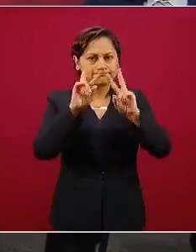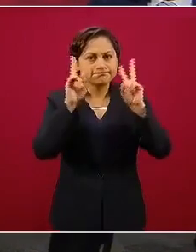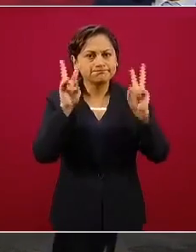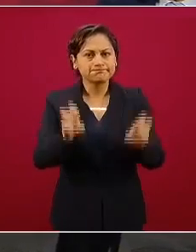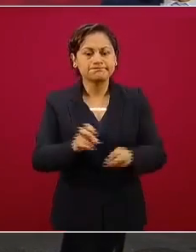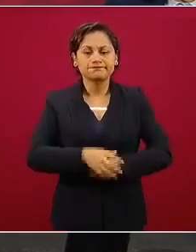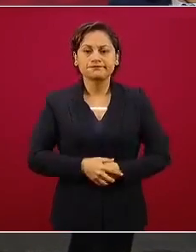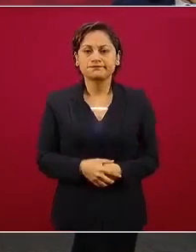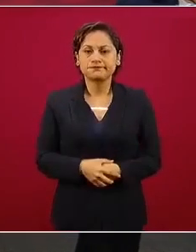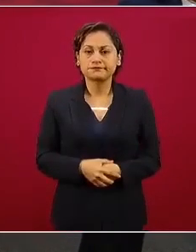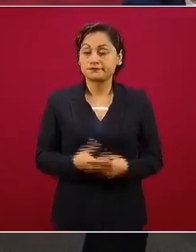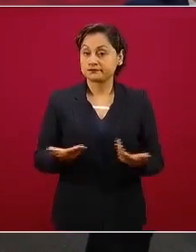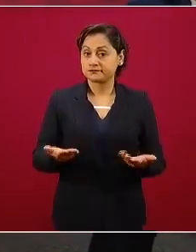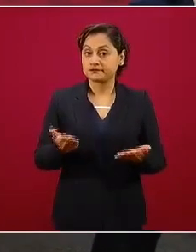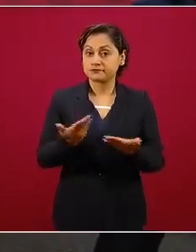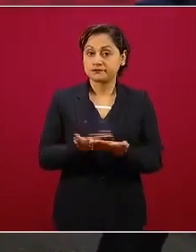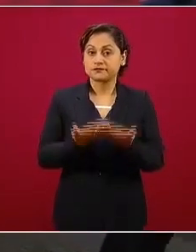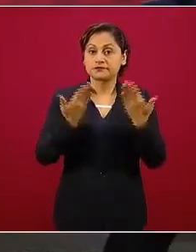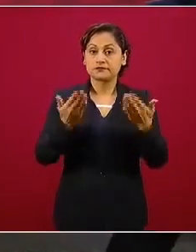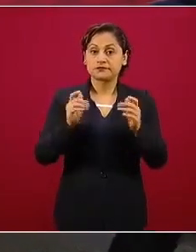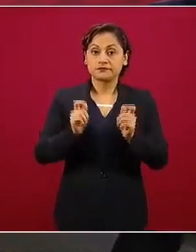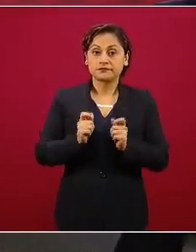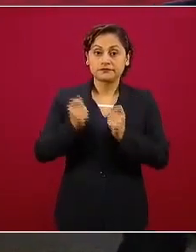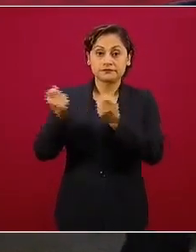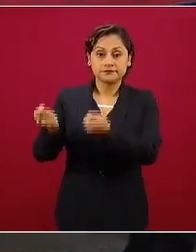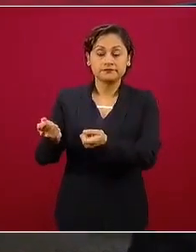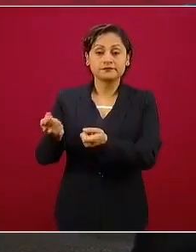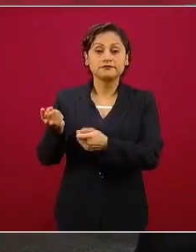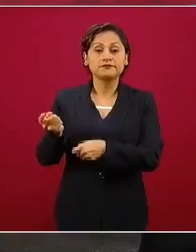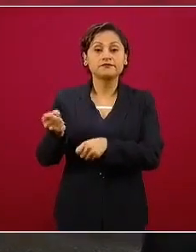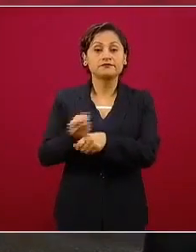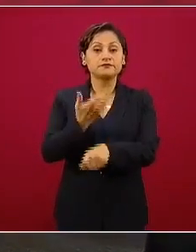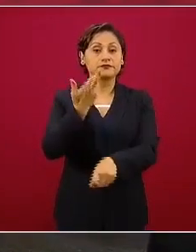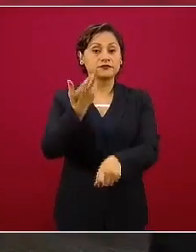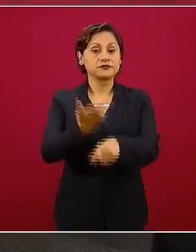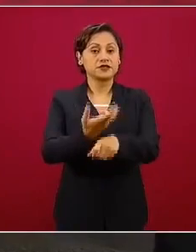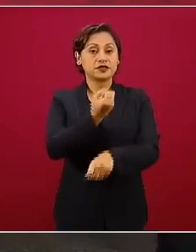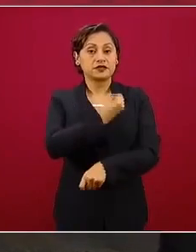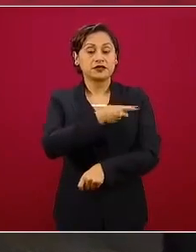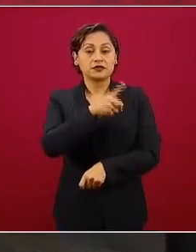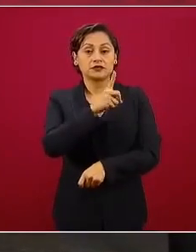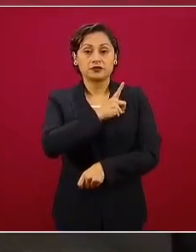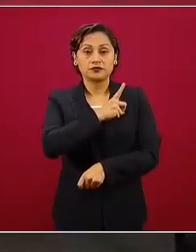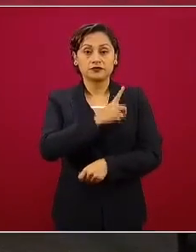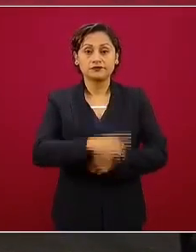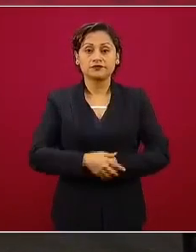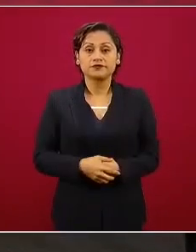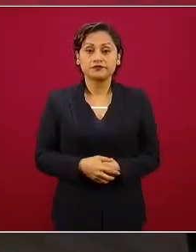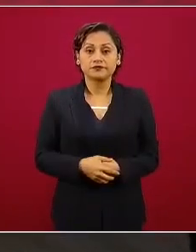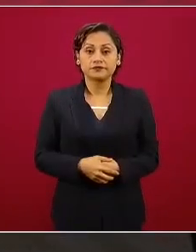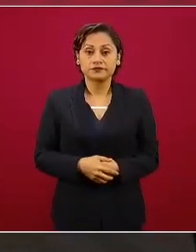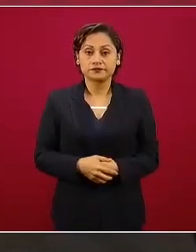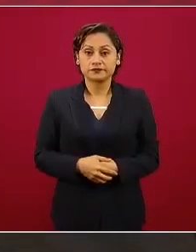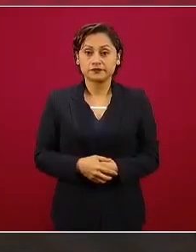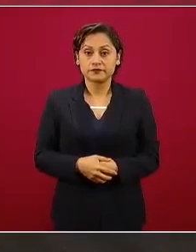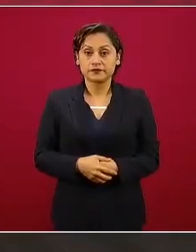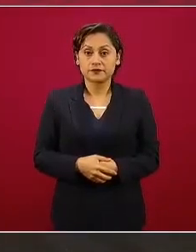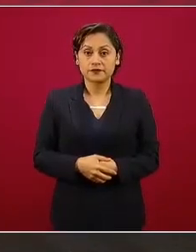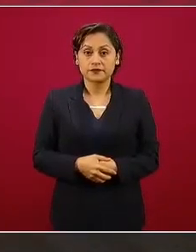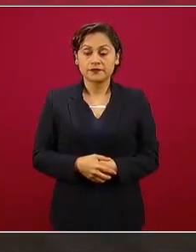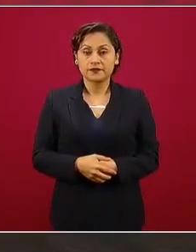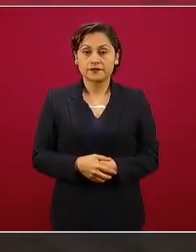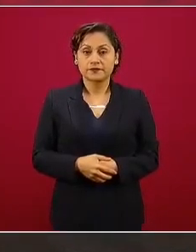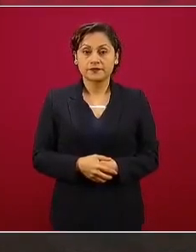le dejamos la palabra al secretario de Salud ya también.